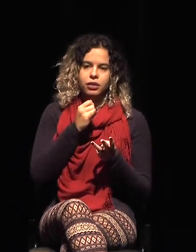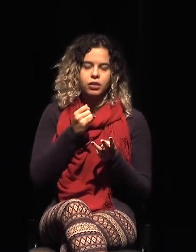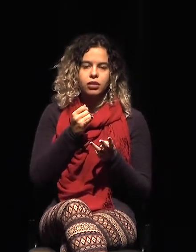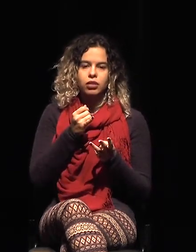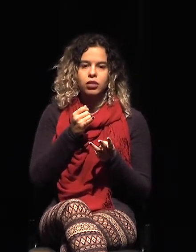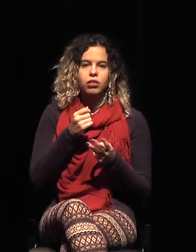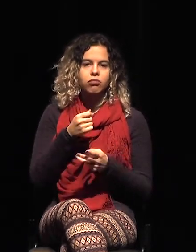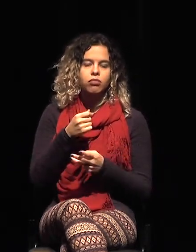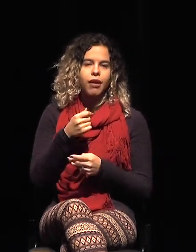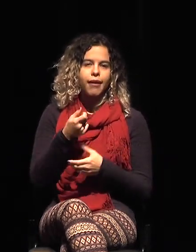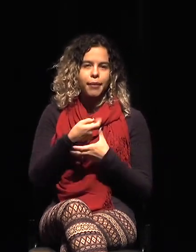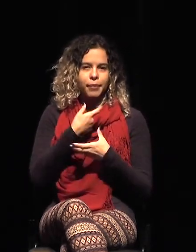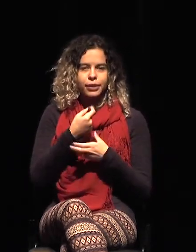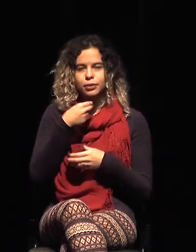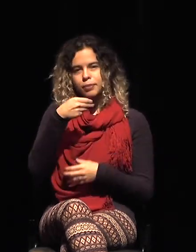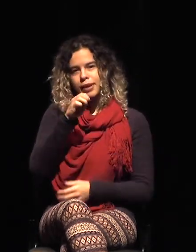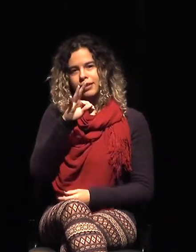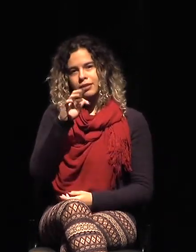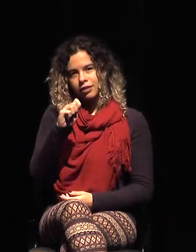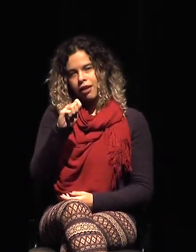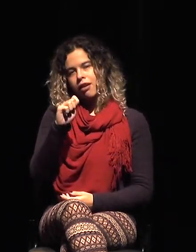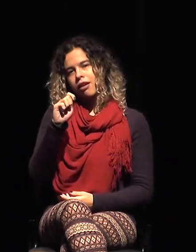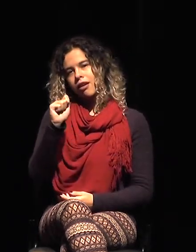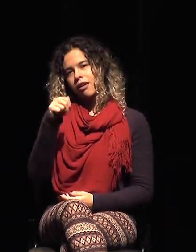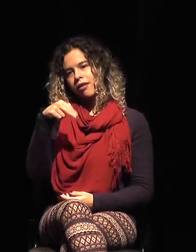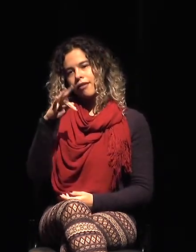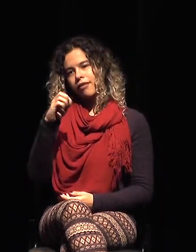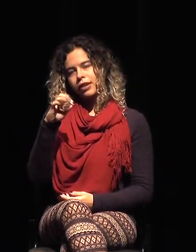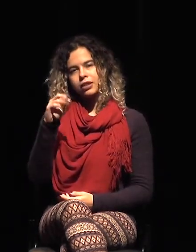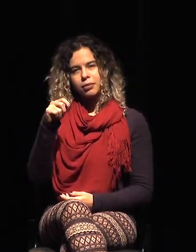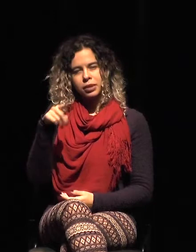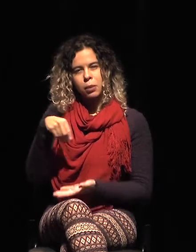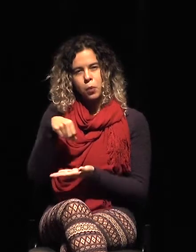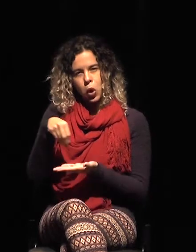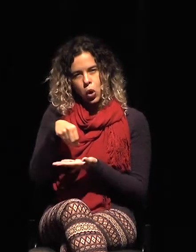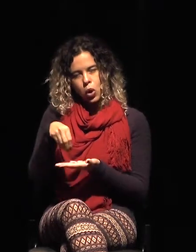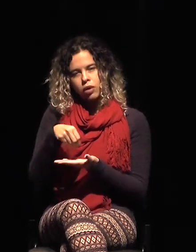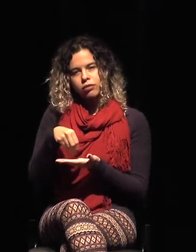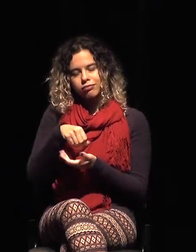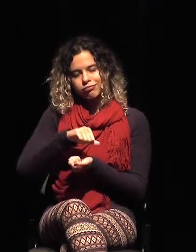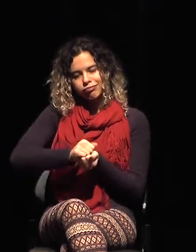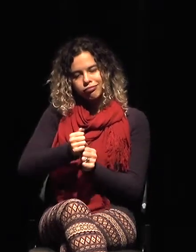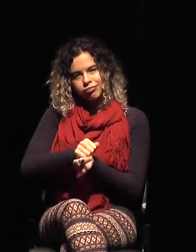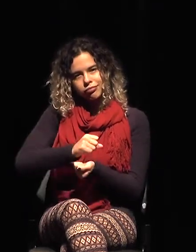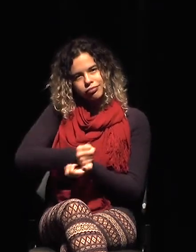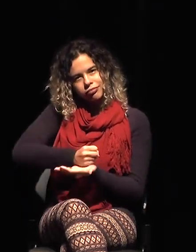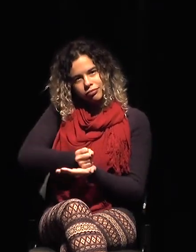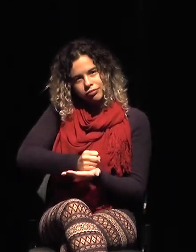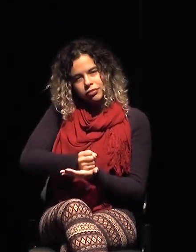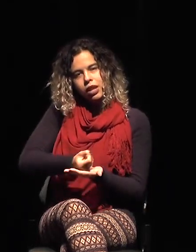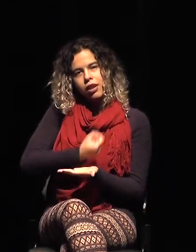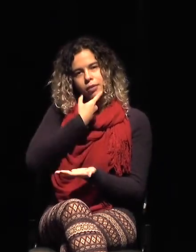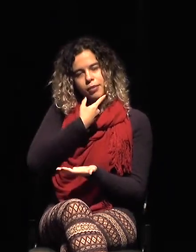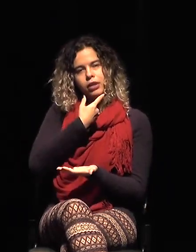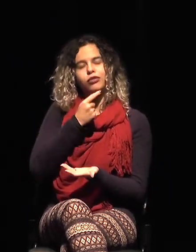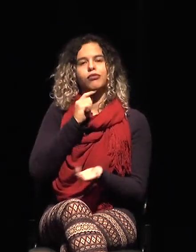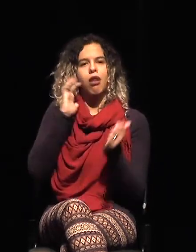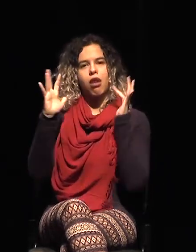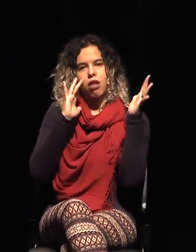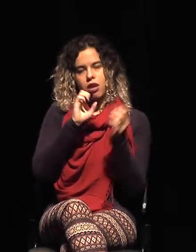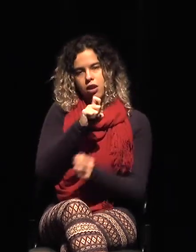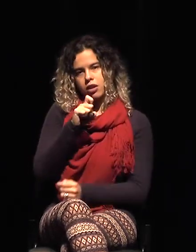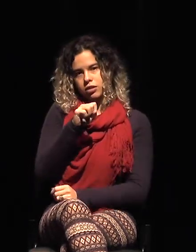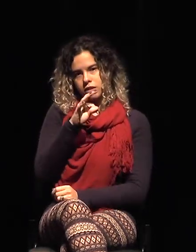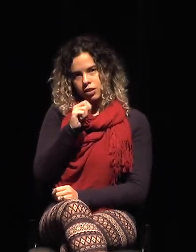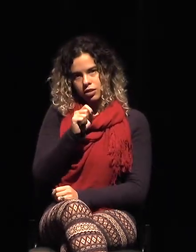hacer éxtasis o polvo. También sí que hay una verificación. Pero, a rigor, el libro no nos preocupa en principio, porque el